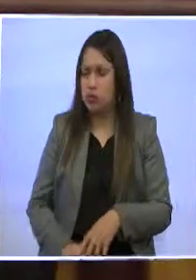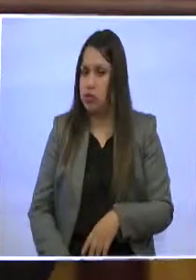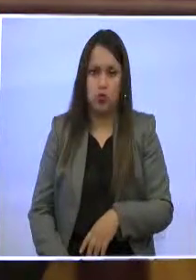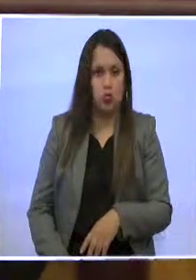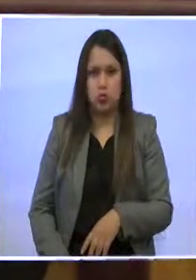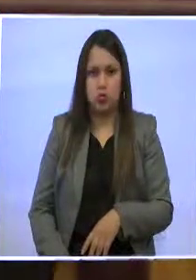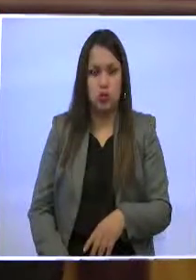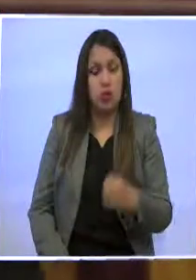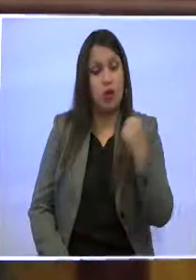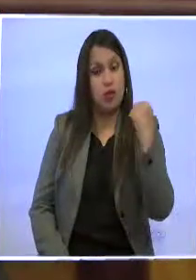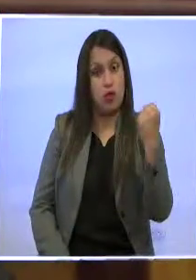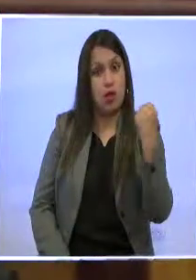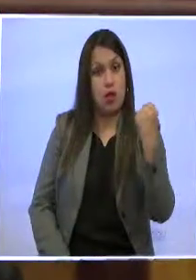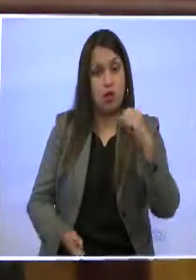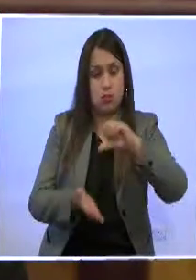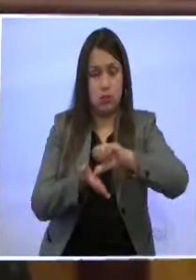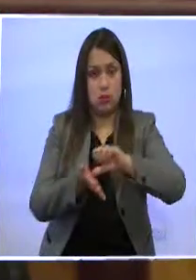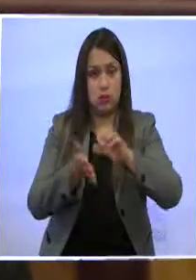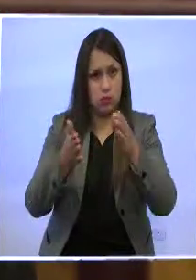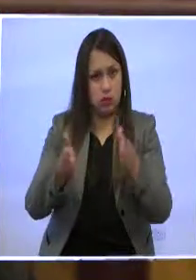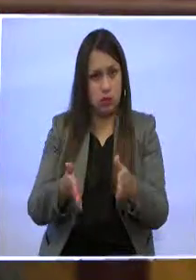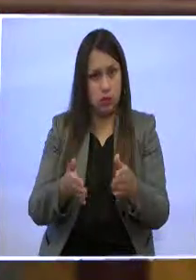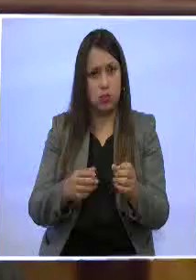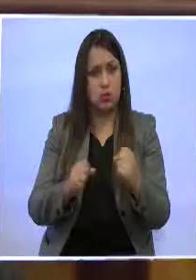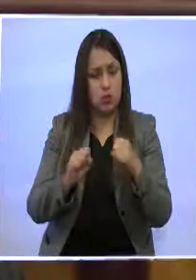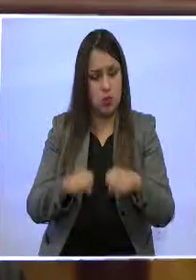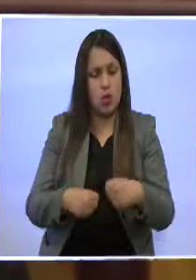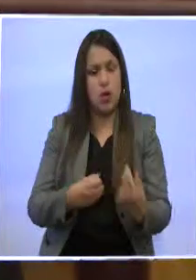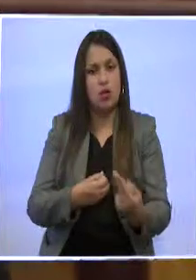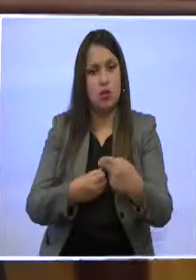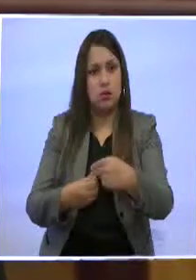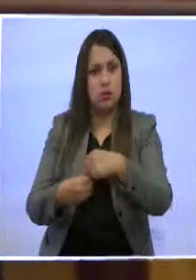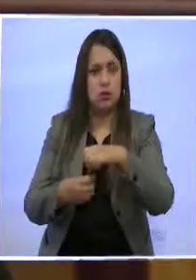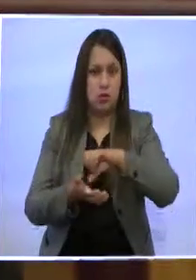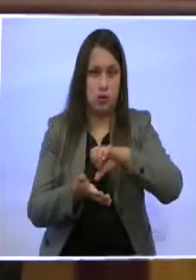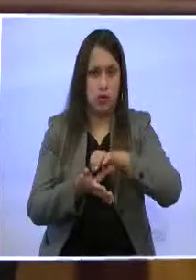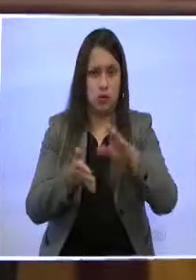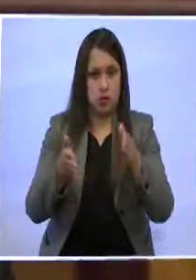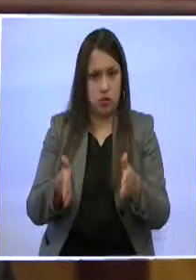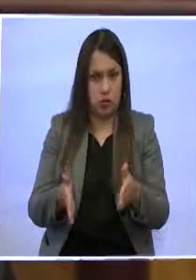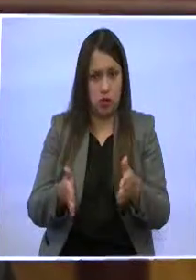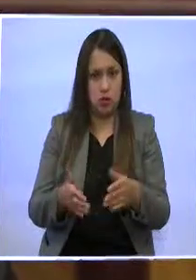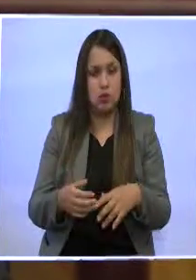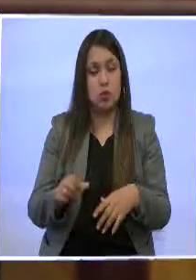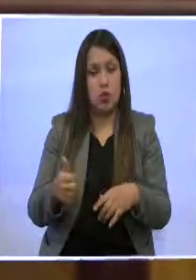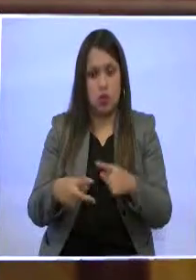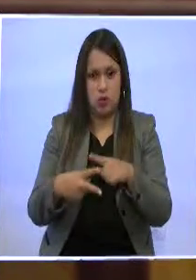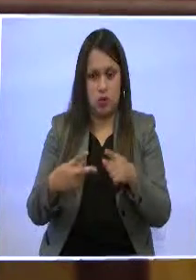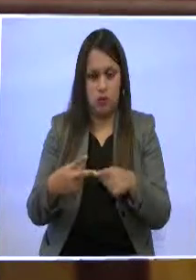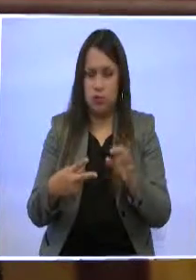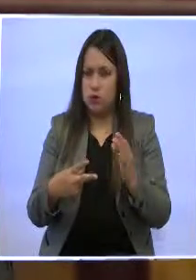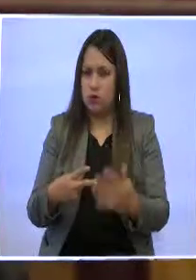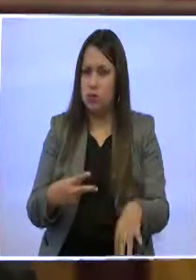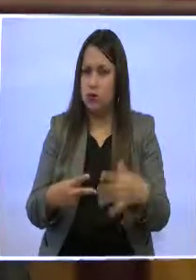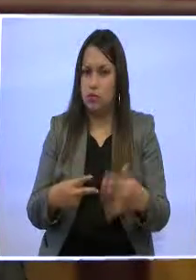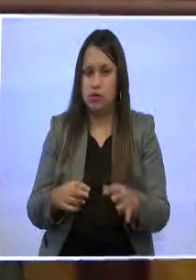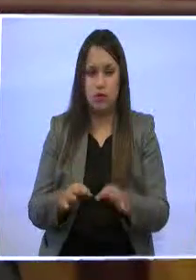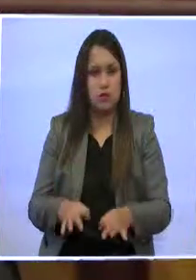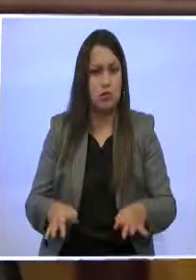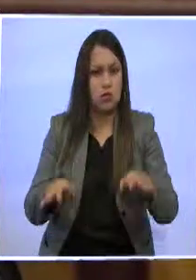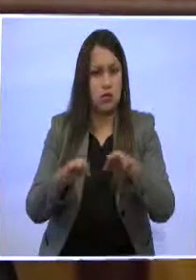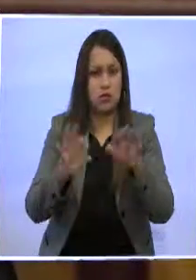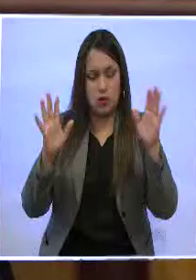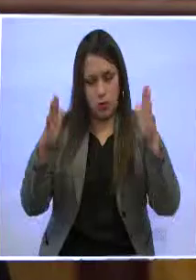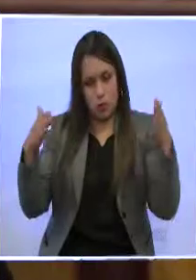ciudadanía, y en el ejercicio de la participación ciudadana ha sido el otro elemento fundamental en el que hemos concentrado gran